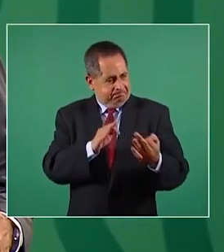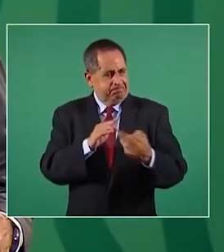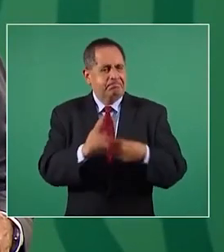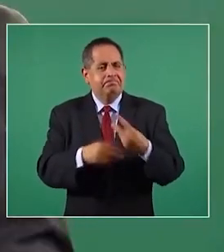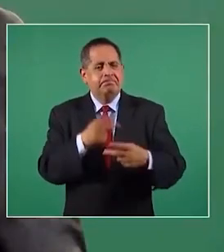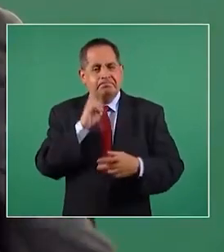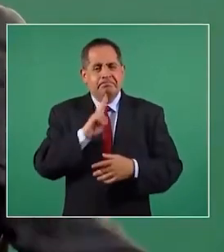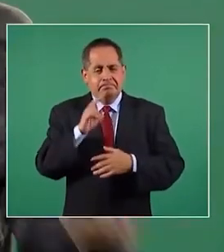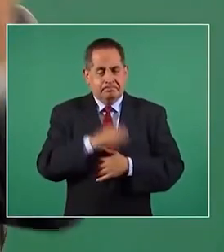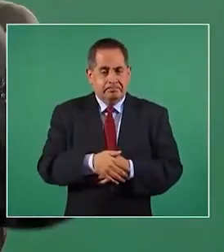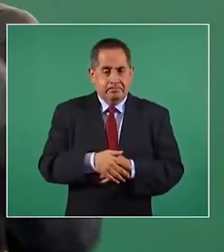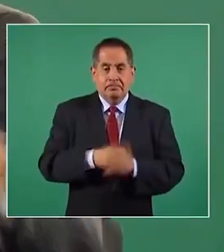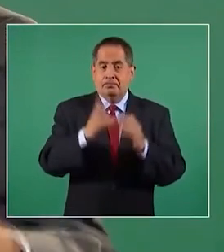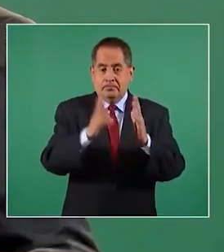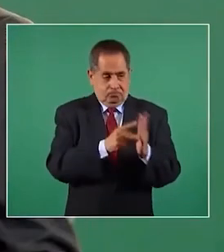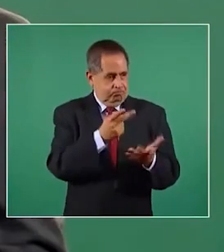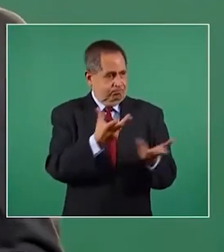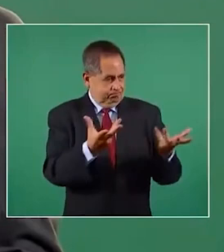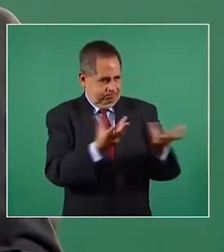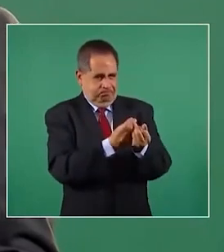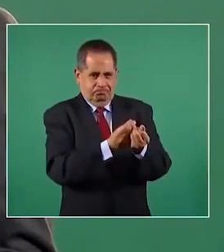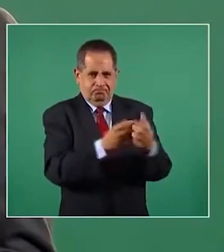que se vuelvan a agrupar